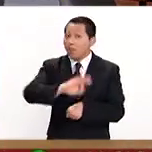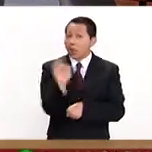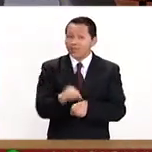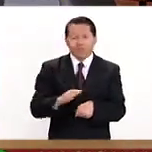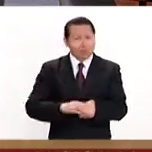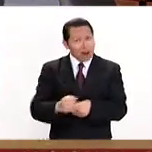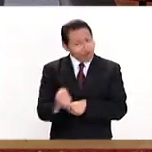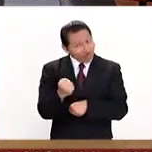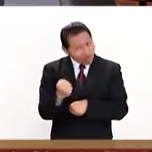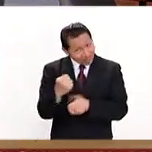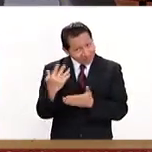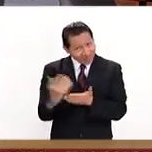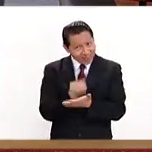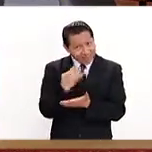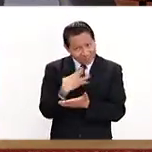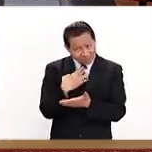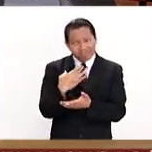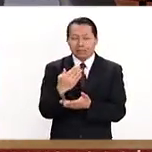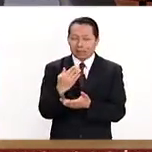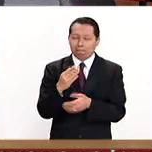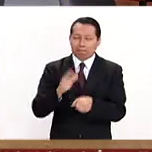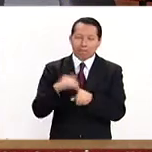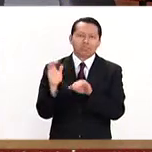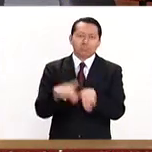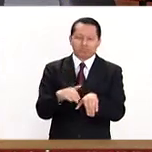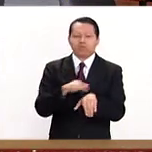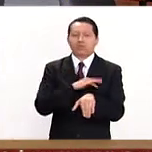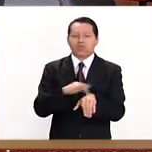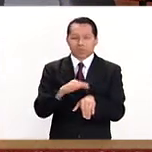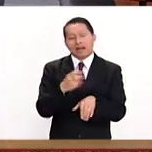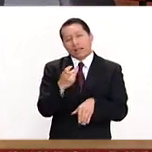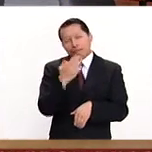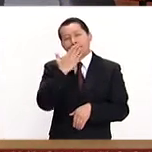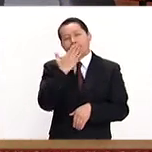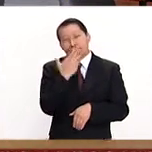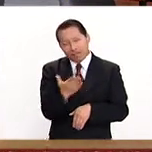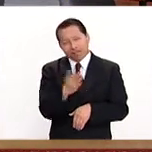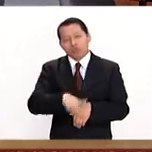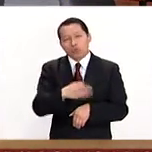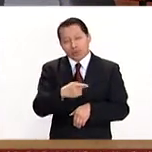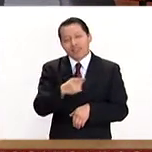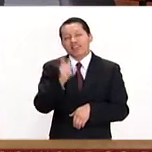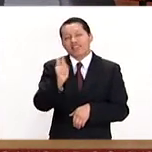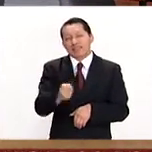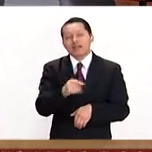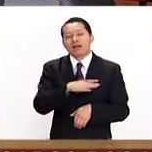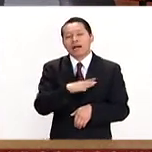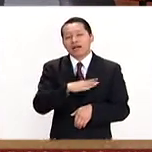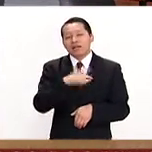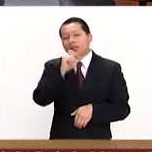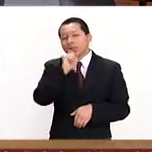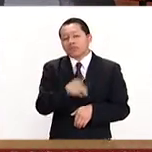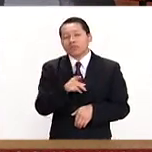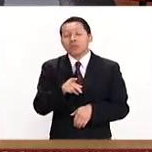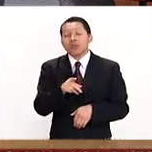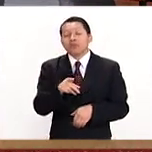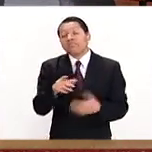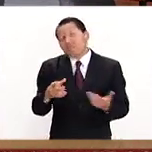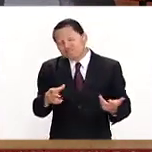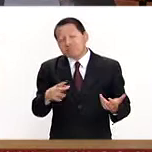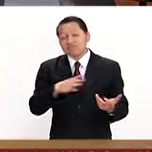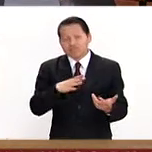de mujeres inscritas y cursando y bueno, esto es muy bueno, ¿no? Porque, digo, casualmente